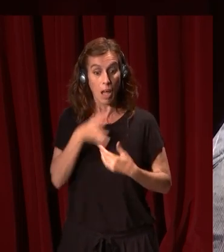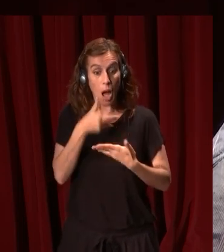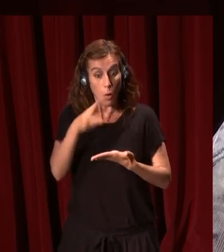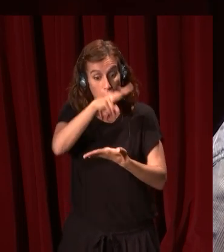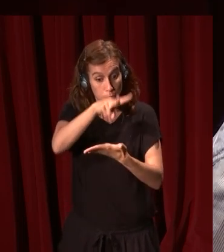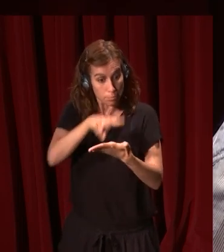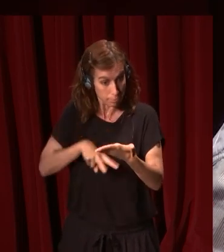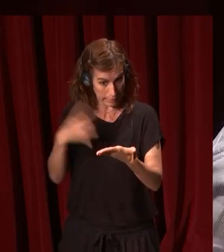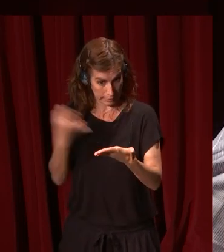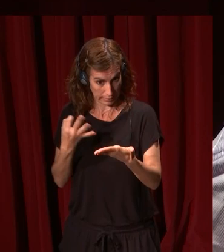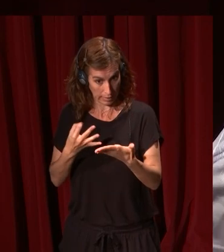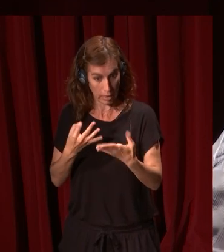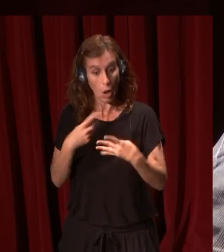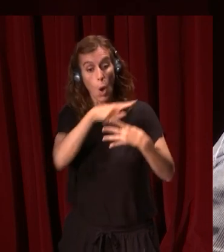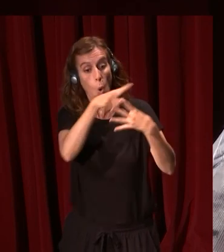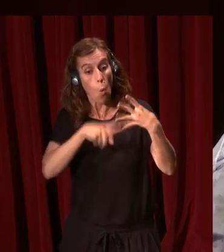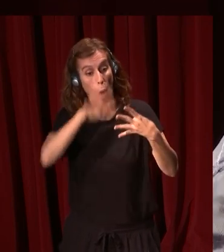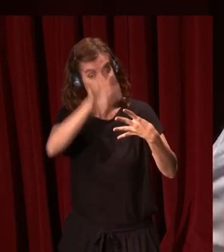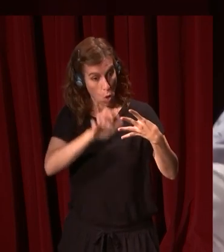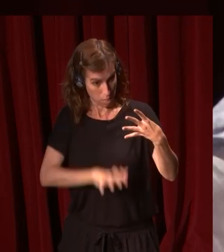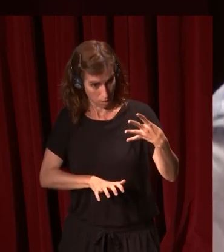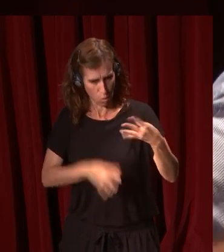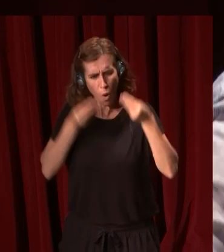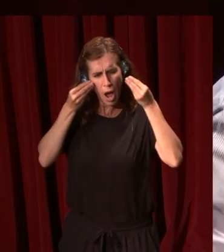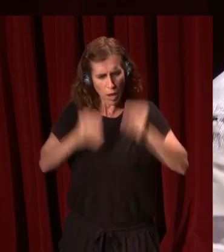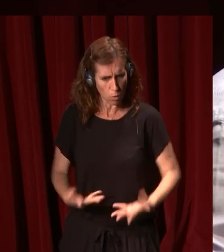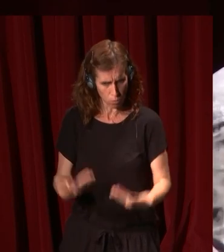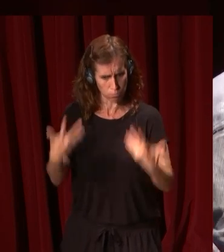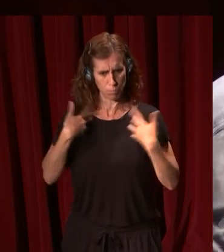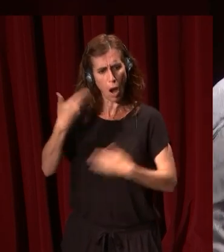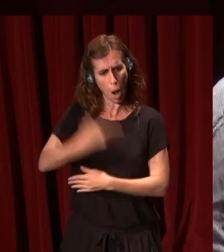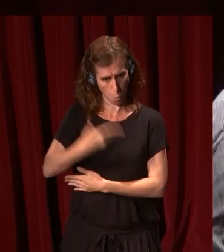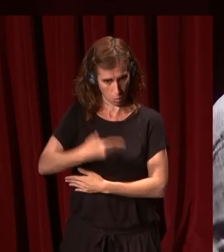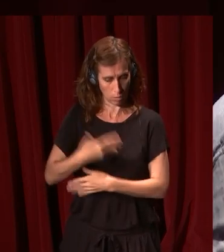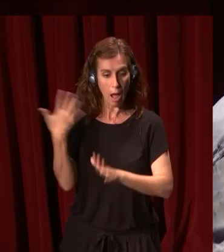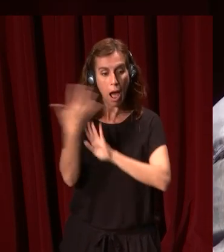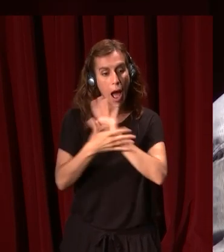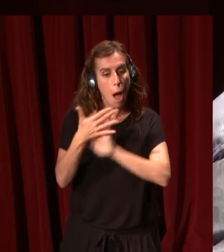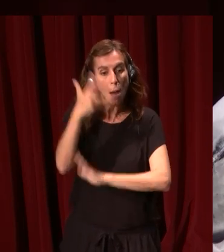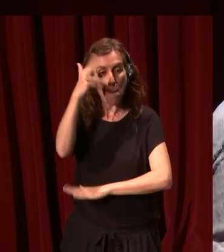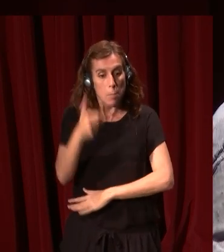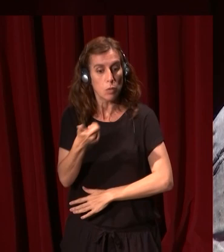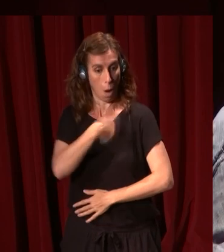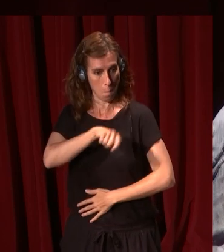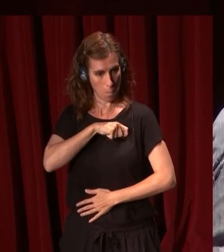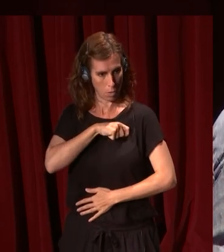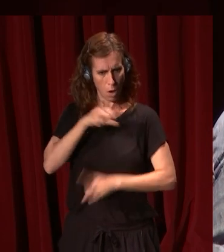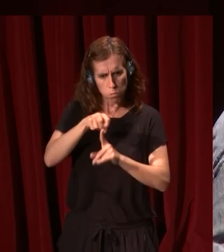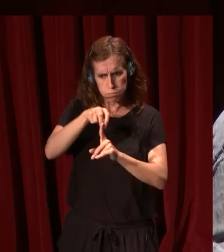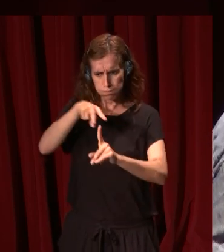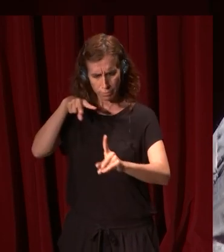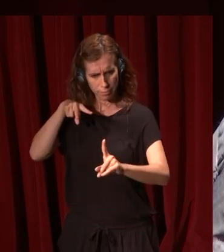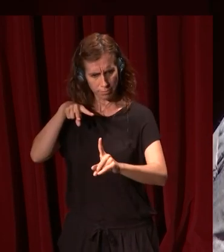leer ahora mismo son cuatro textos de historiadores importantes, eminentes, que hablan de la pintura española con puntos de vista